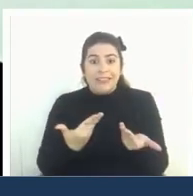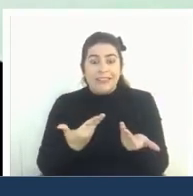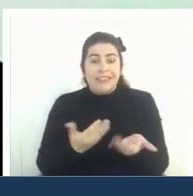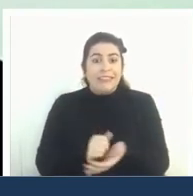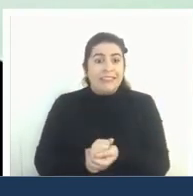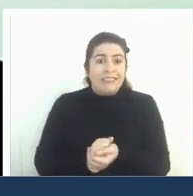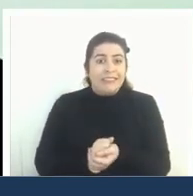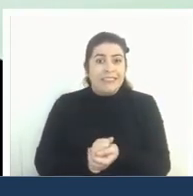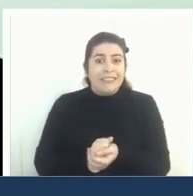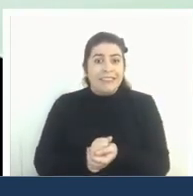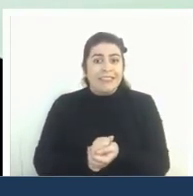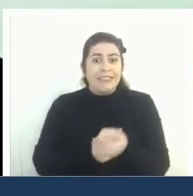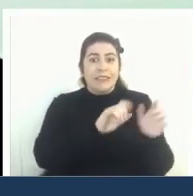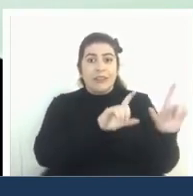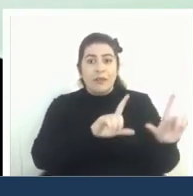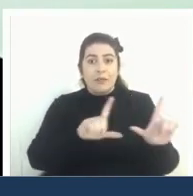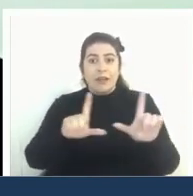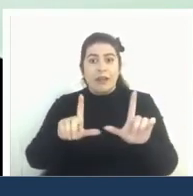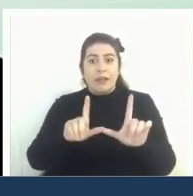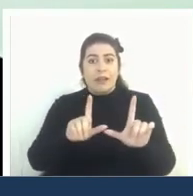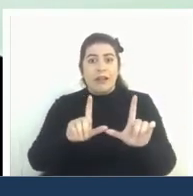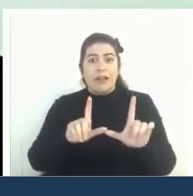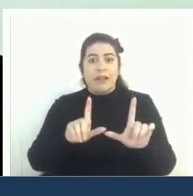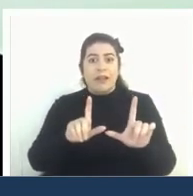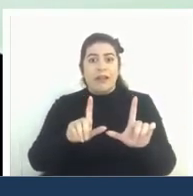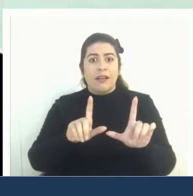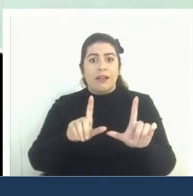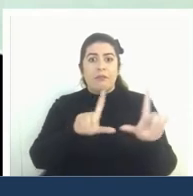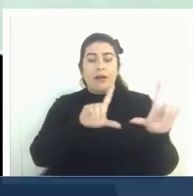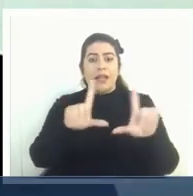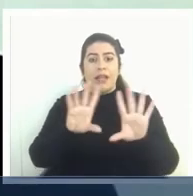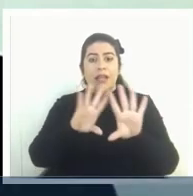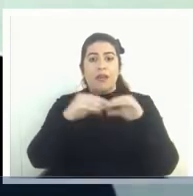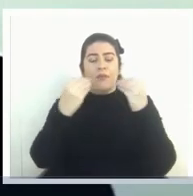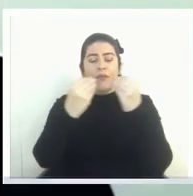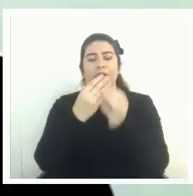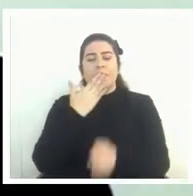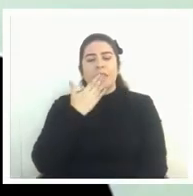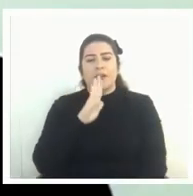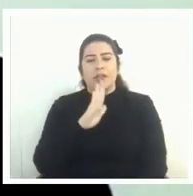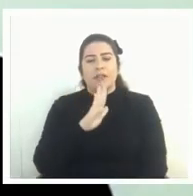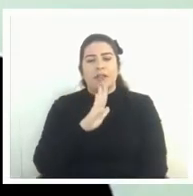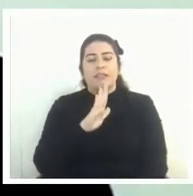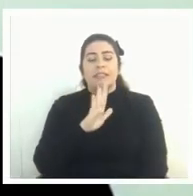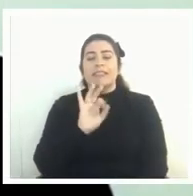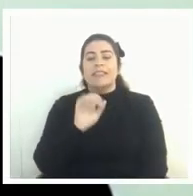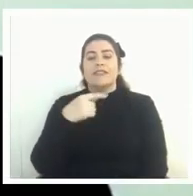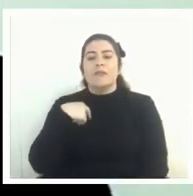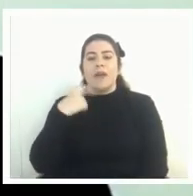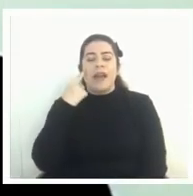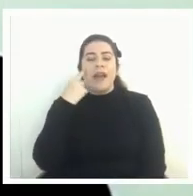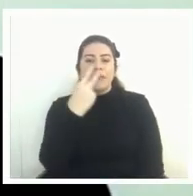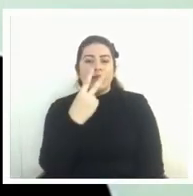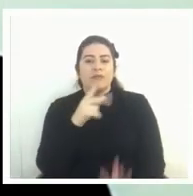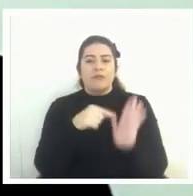si comparte Leonor si la pantalla completa para que lo veamos mejor en tu presentación eso